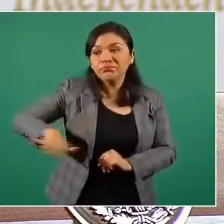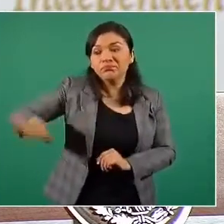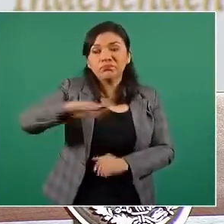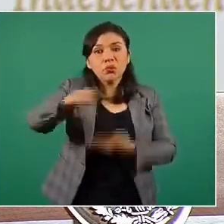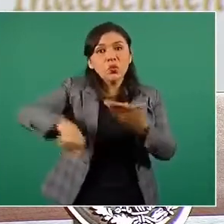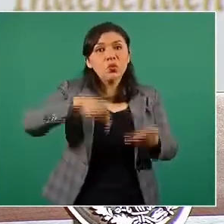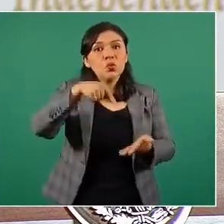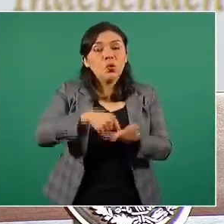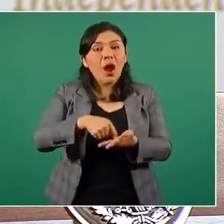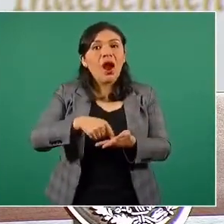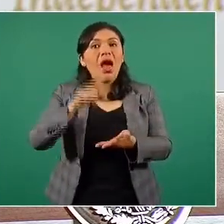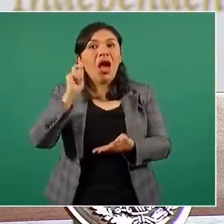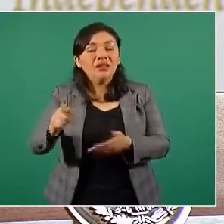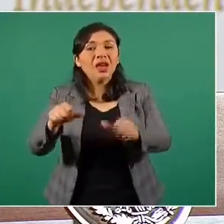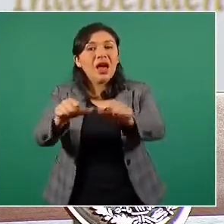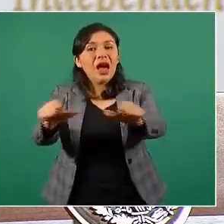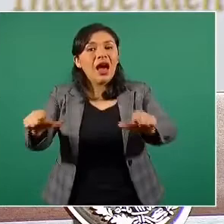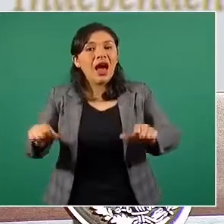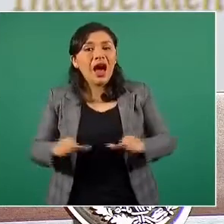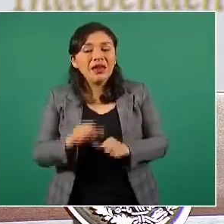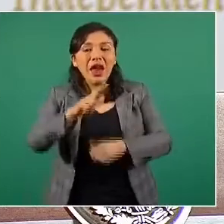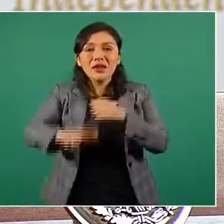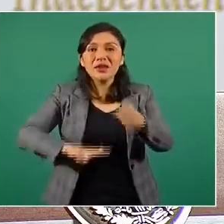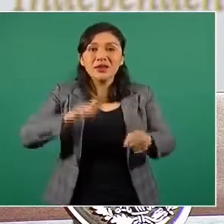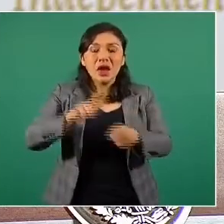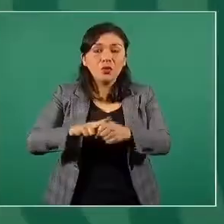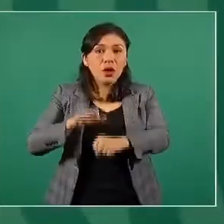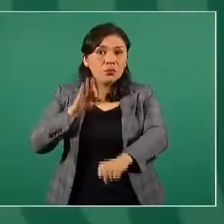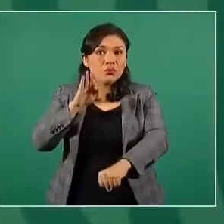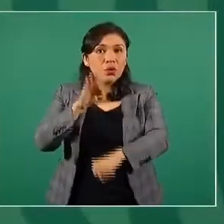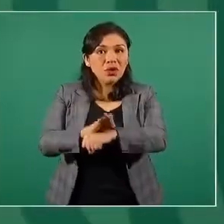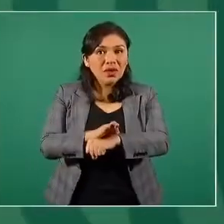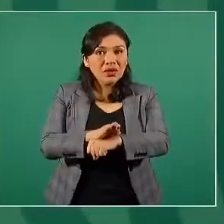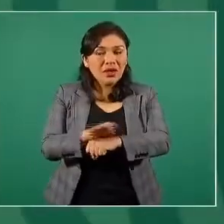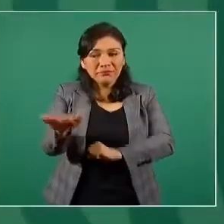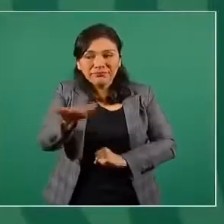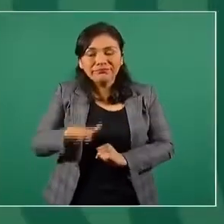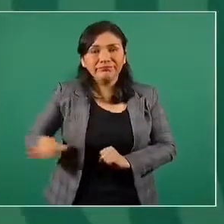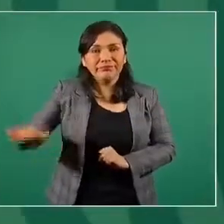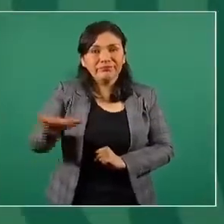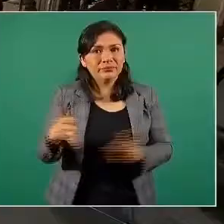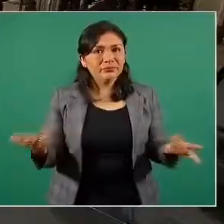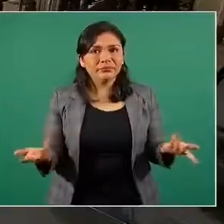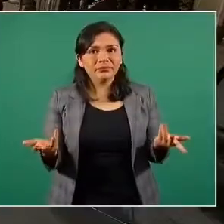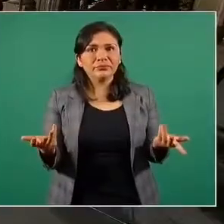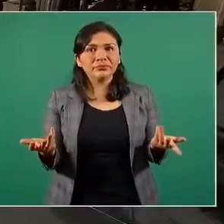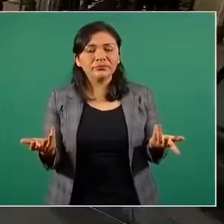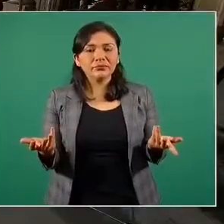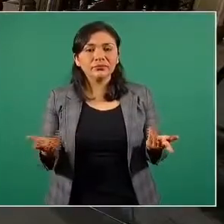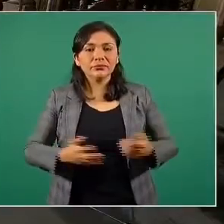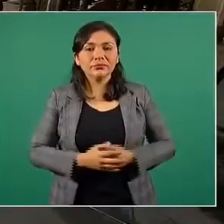área natural protegida. Y